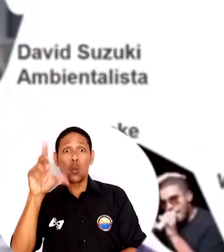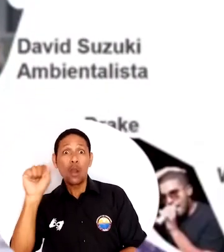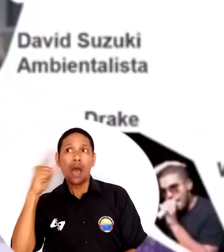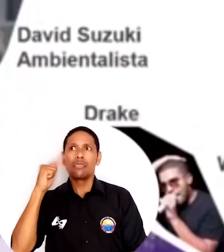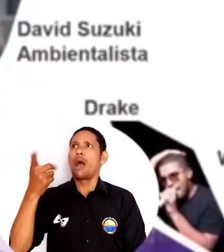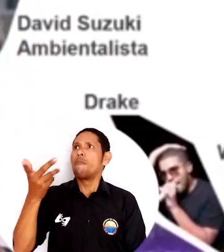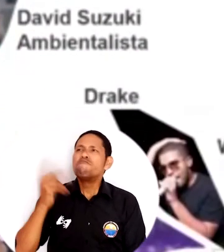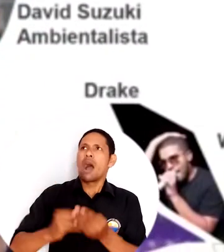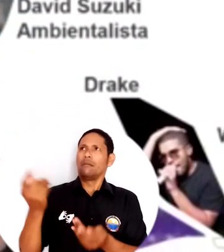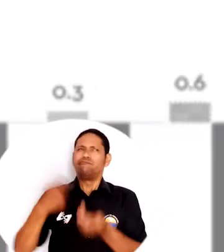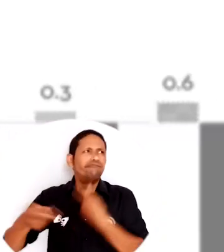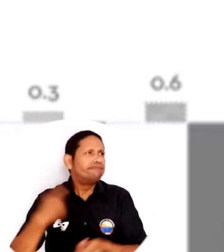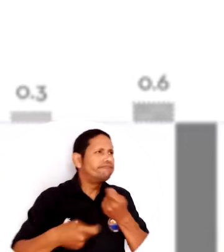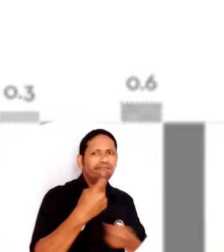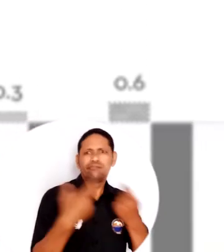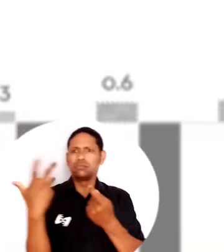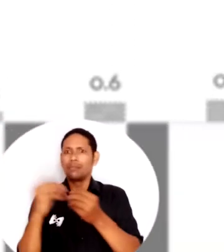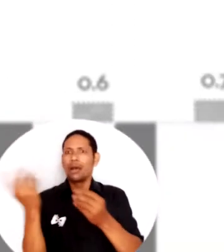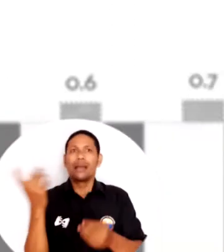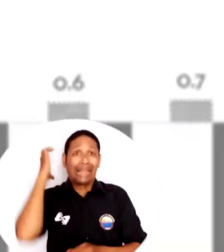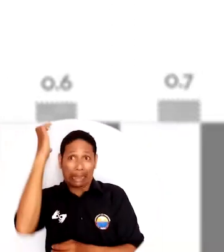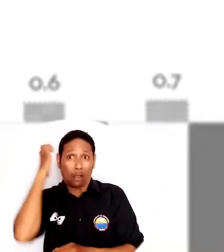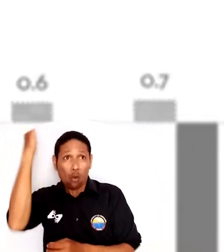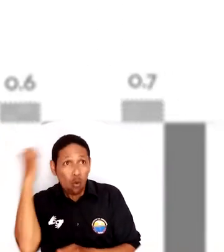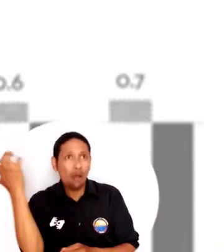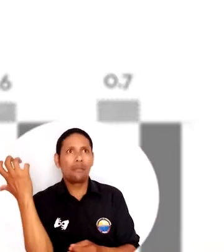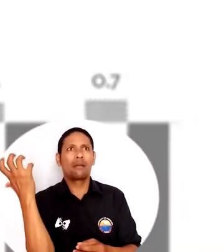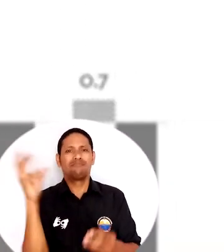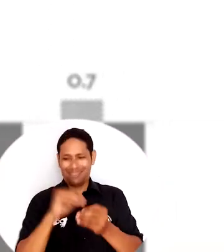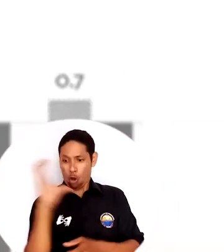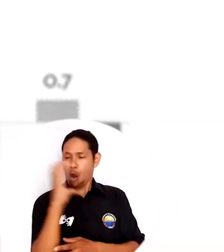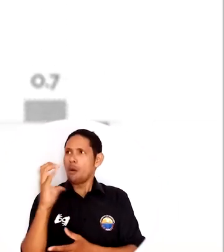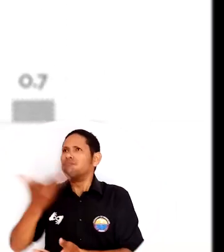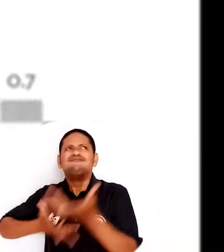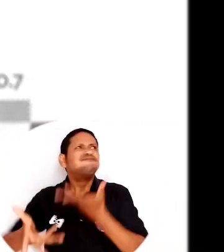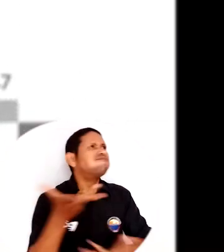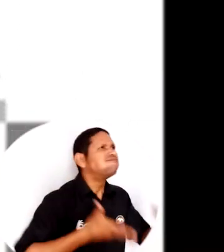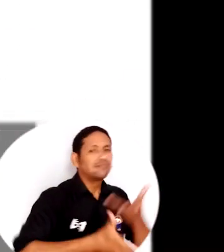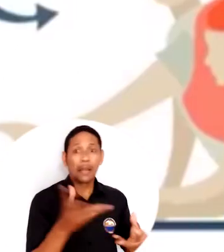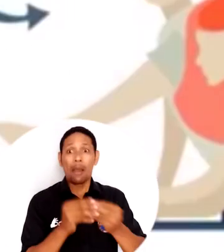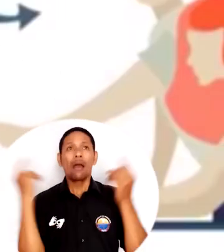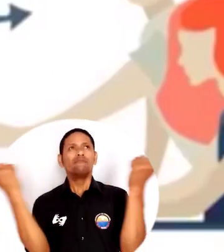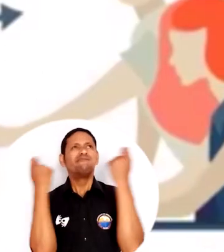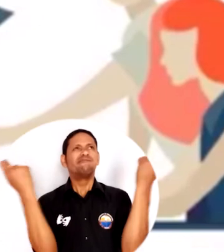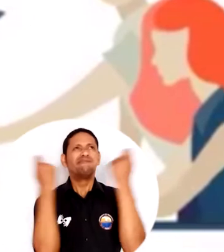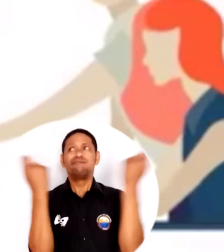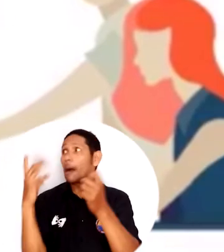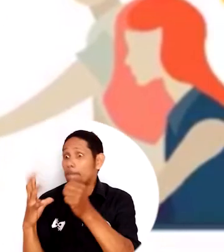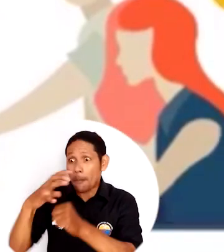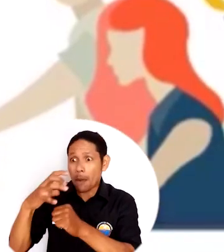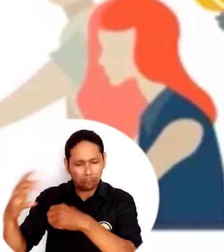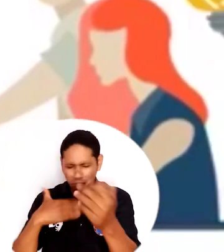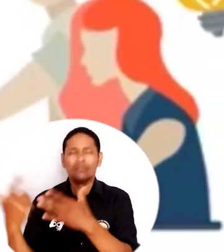oportunidades para las exportaciones colombianas en la Unión Europea, las fronteras del comercio exterior colombiano y sobre cómo hacer